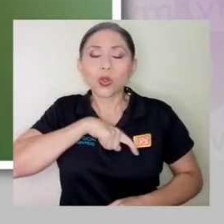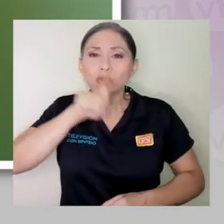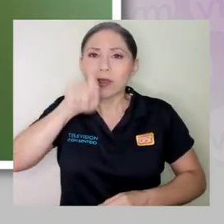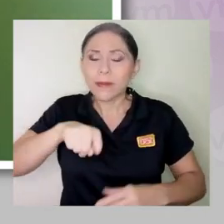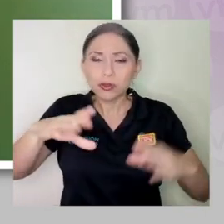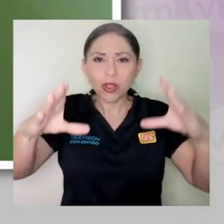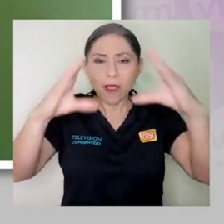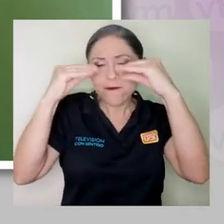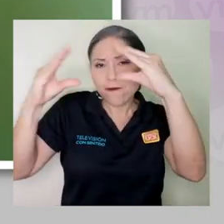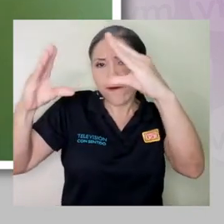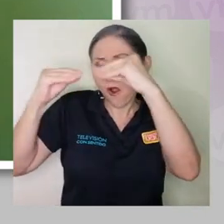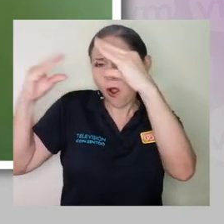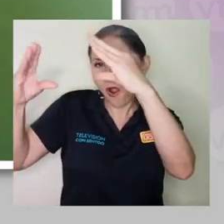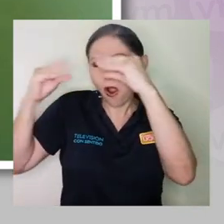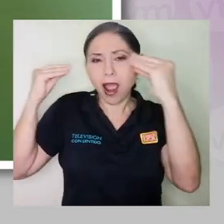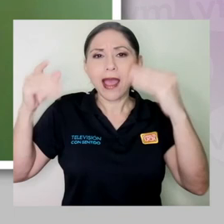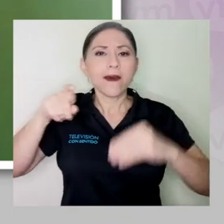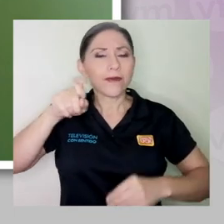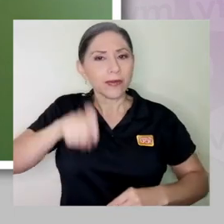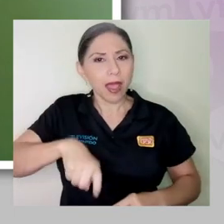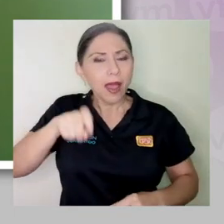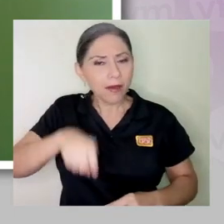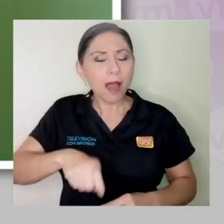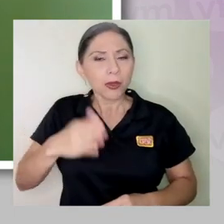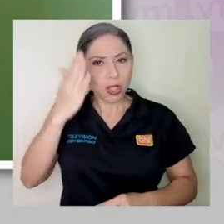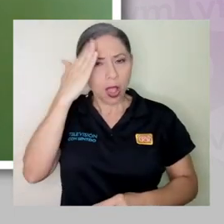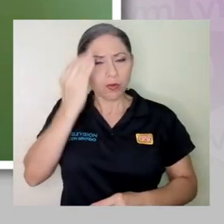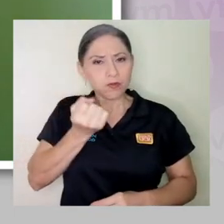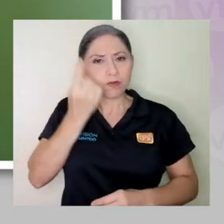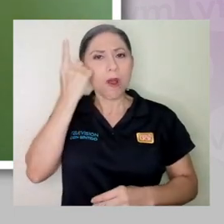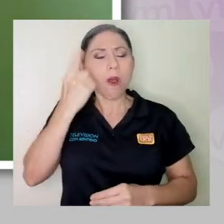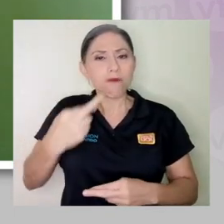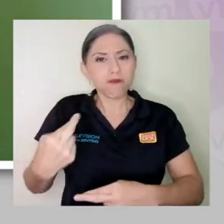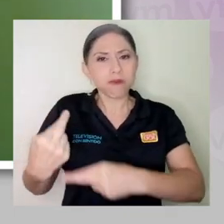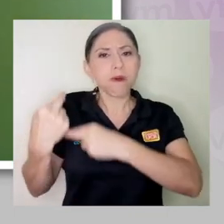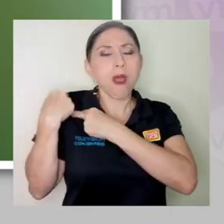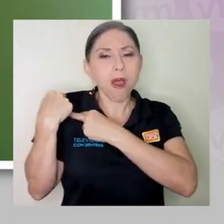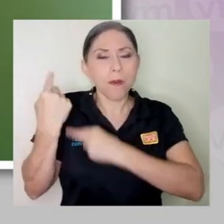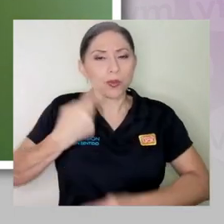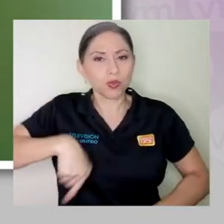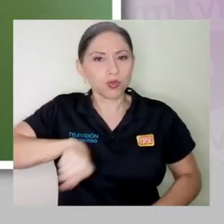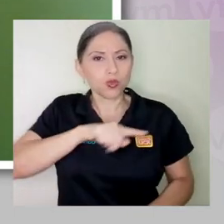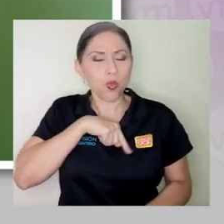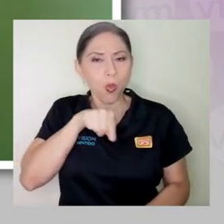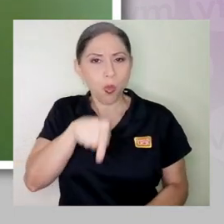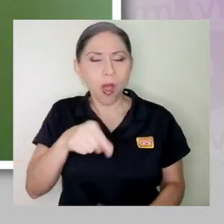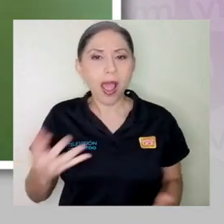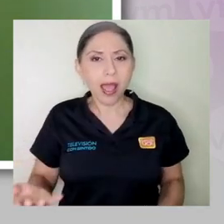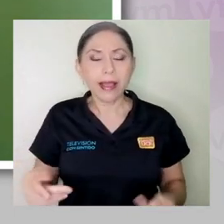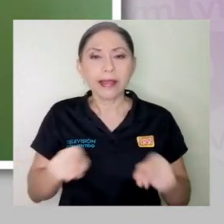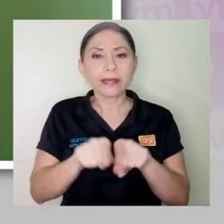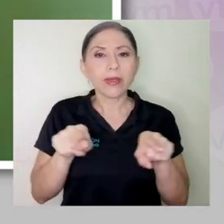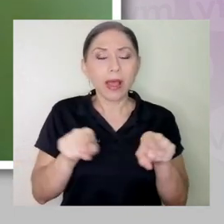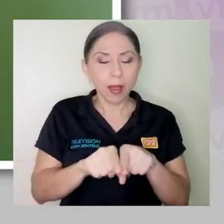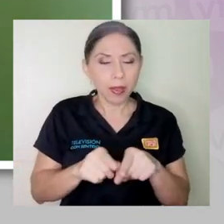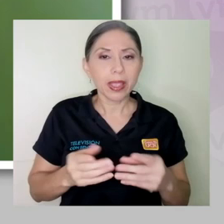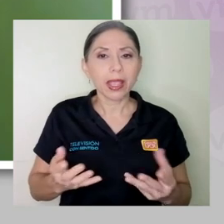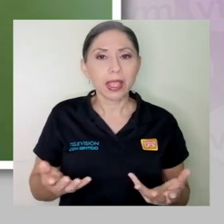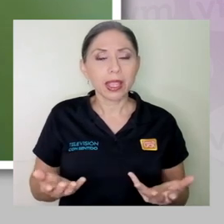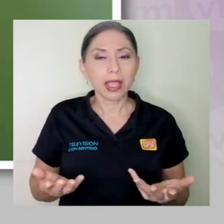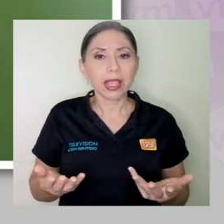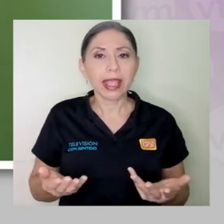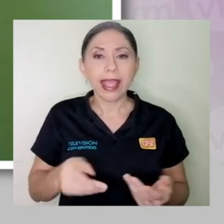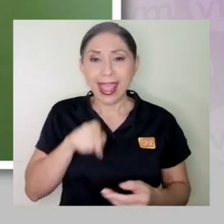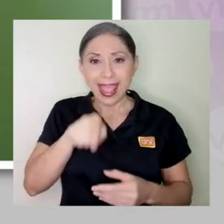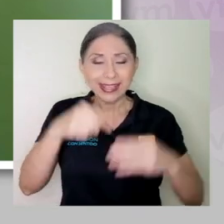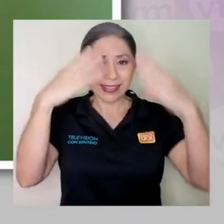que estar muy claros de la responsabilidad que tenemos en ese sentido y también esa información en la